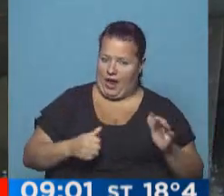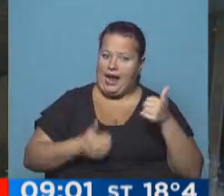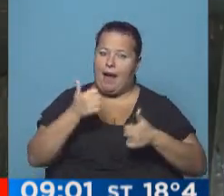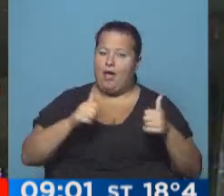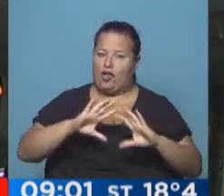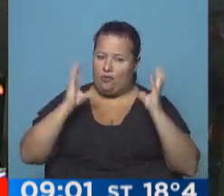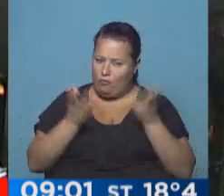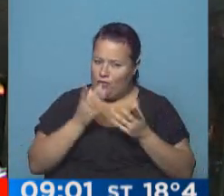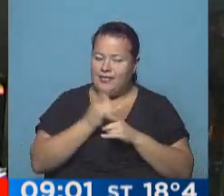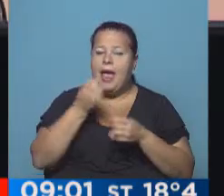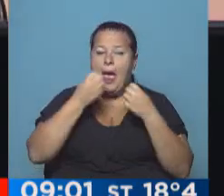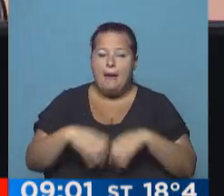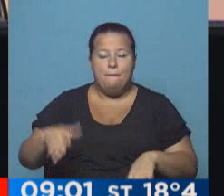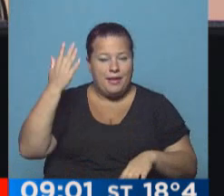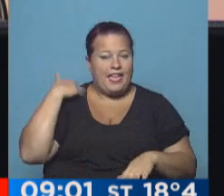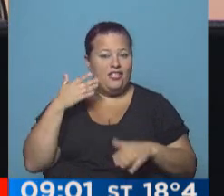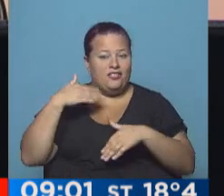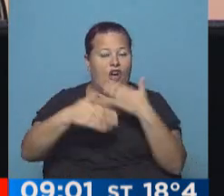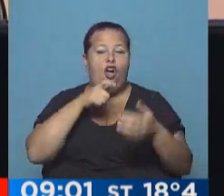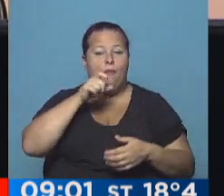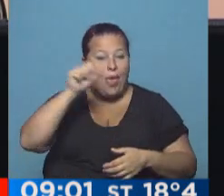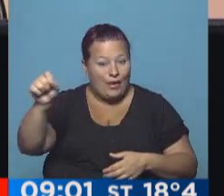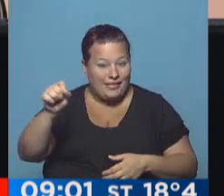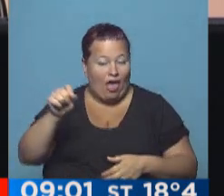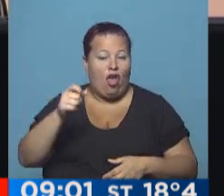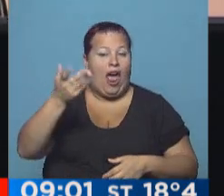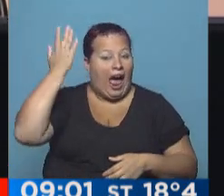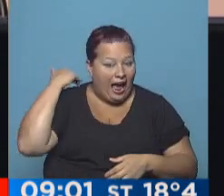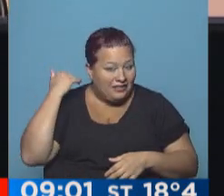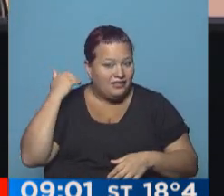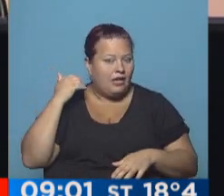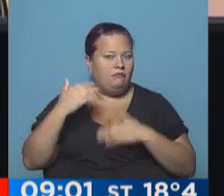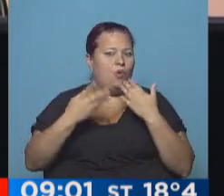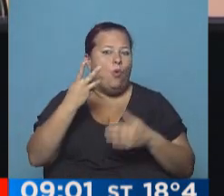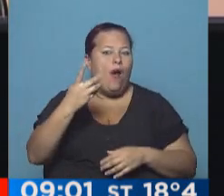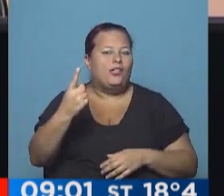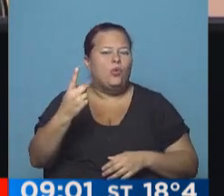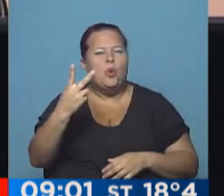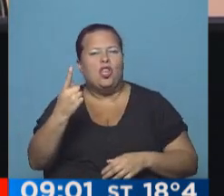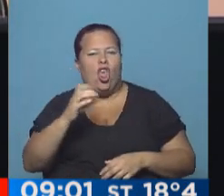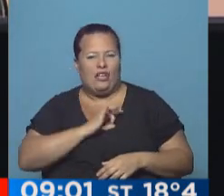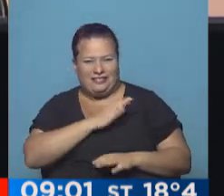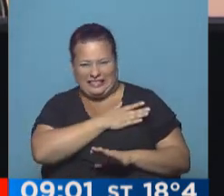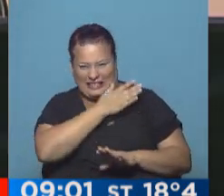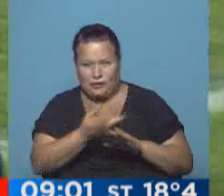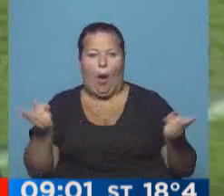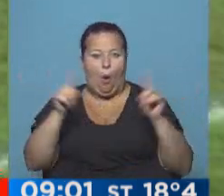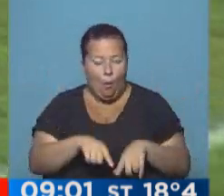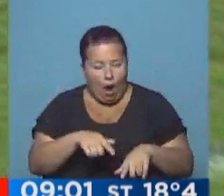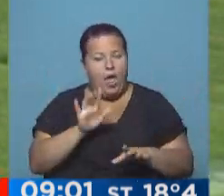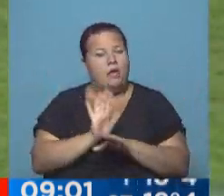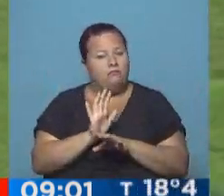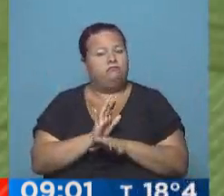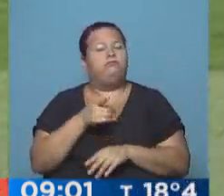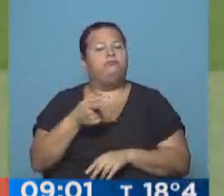torneo internacional, desde que inició su camino en la Copa Libertadores pasada, después de 41 o 42 años aproximadamente,